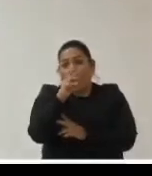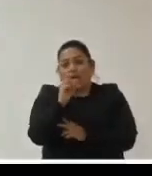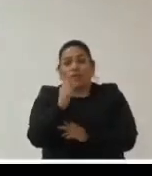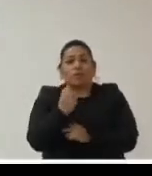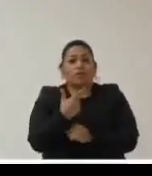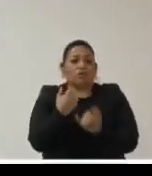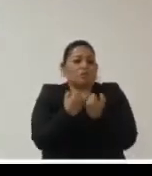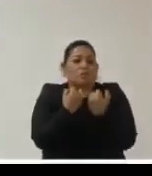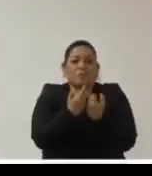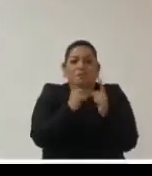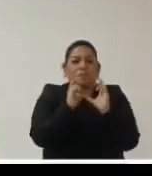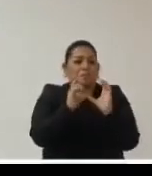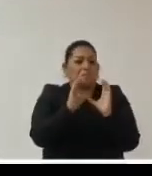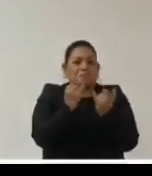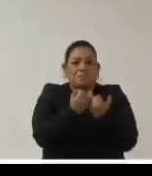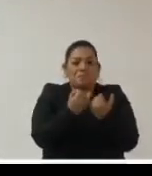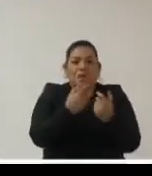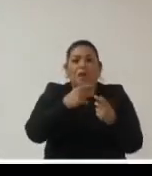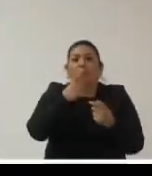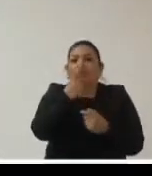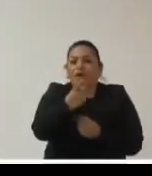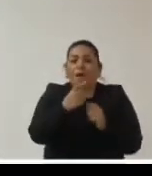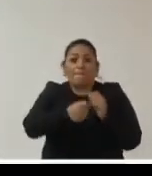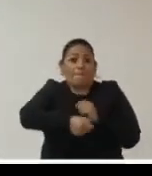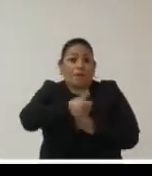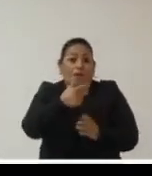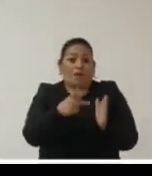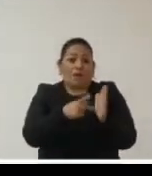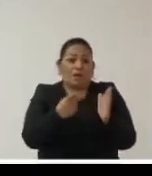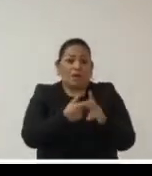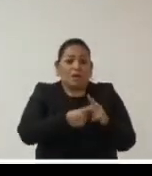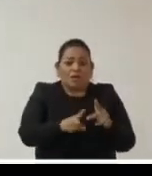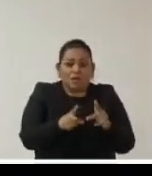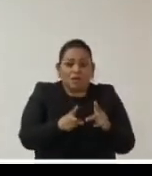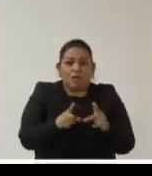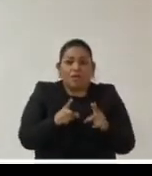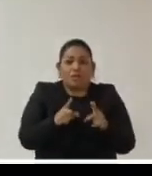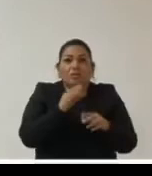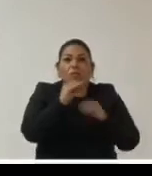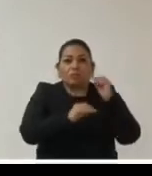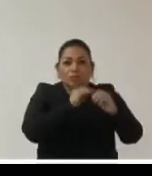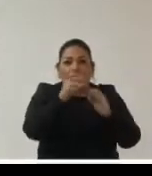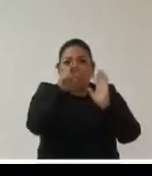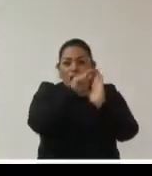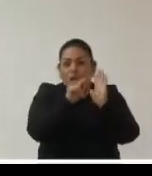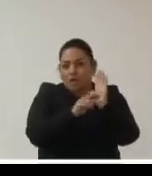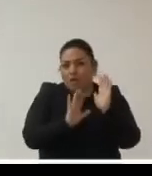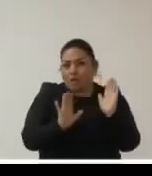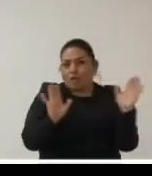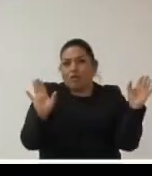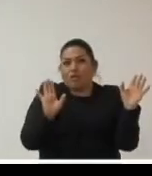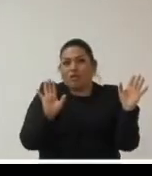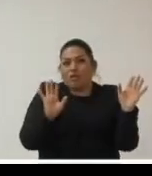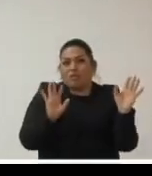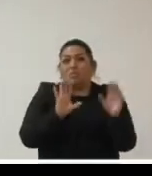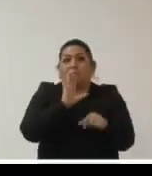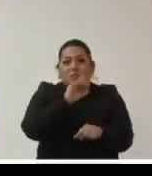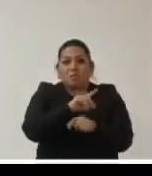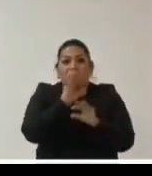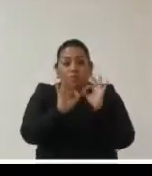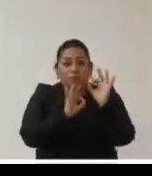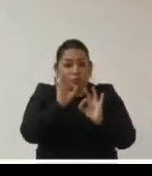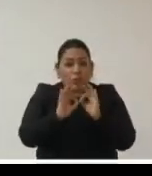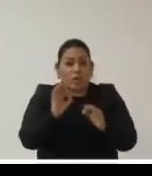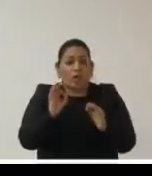de las circunstancias dijimos desde el principio que hay elementos suficientes en el reglamento que legitiman ese tratamiento